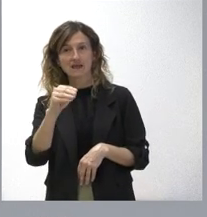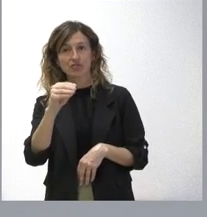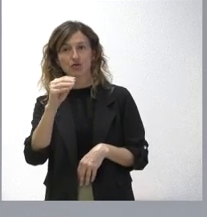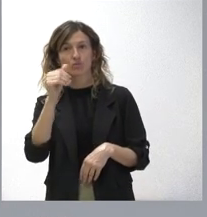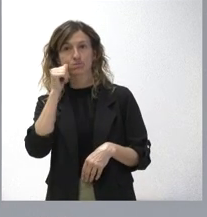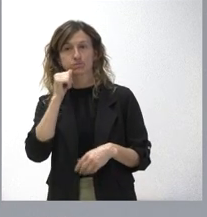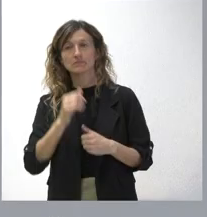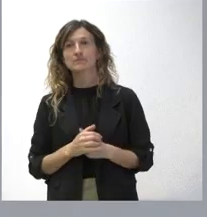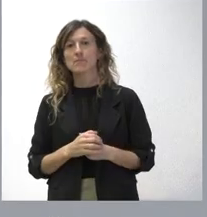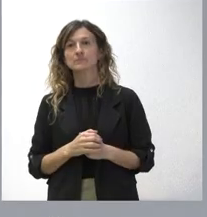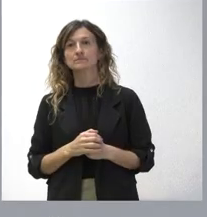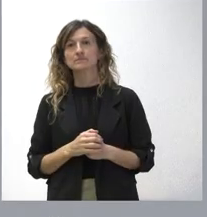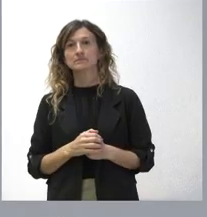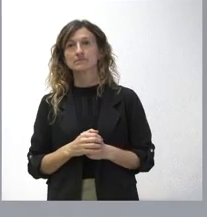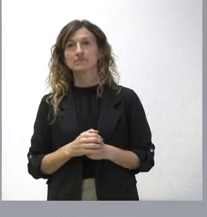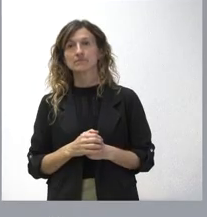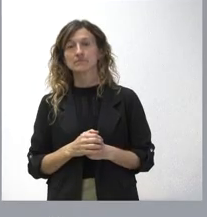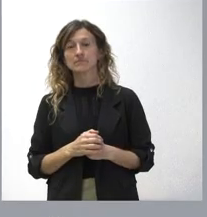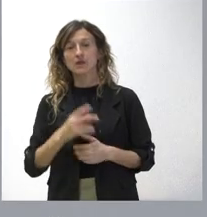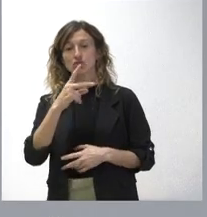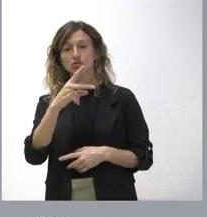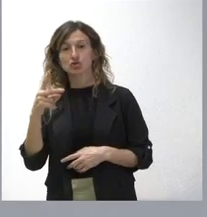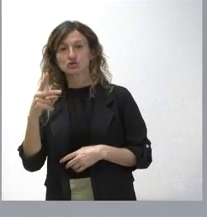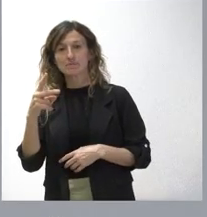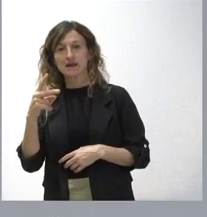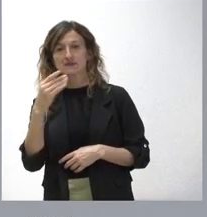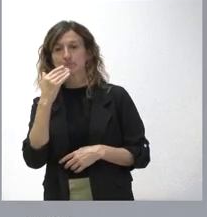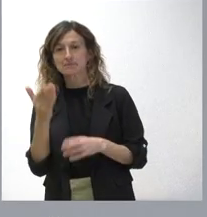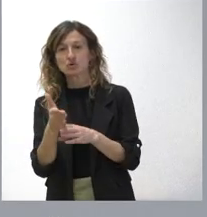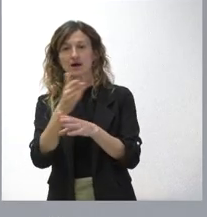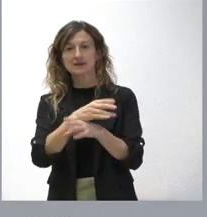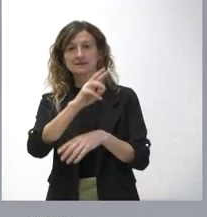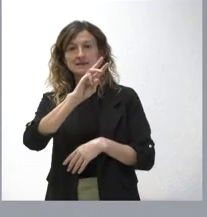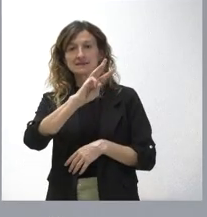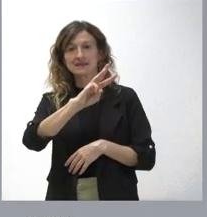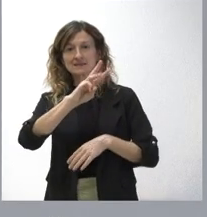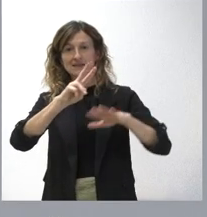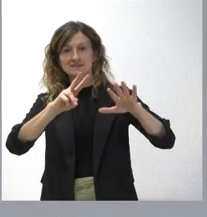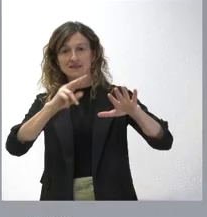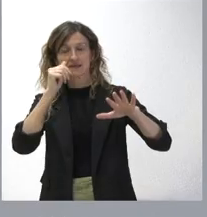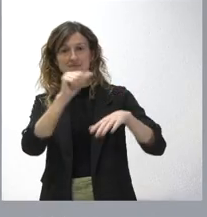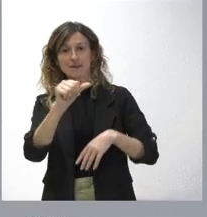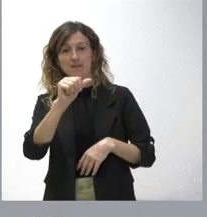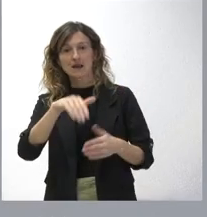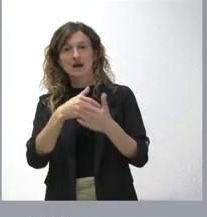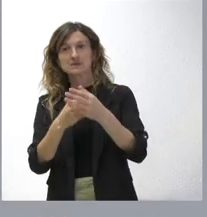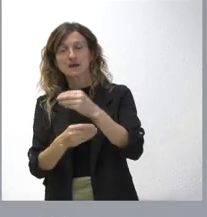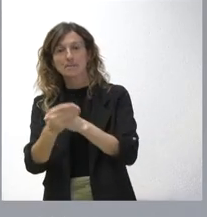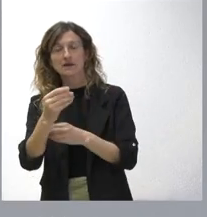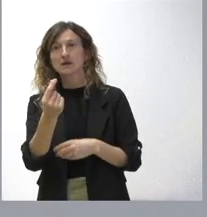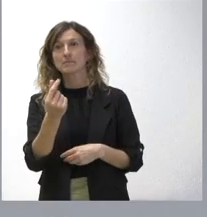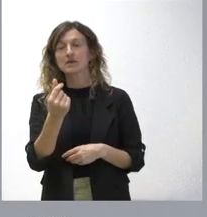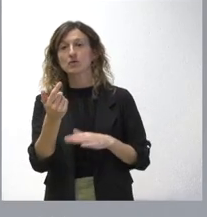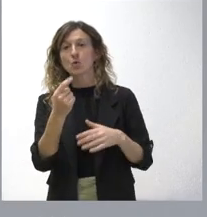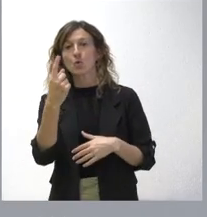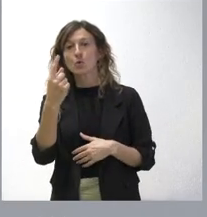maternidad de estas dos semanas antes, a la semana 37 hasta el parto, estaría el coste en torno a